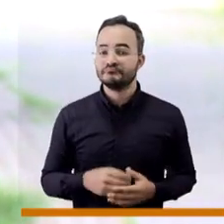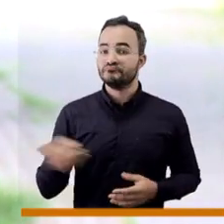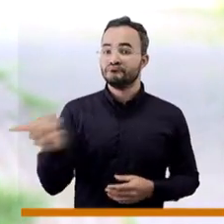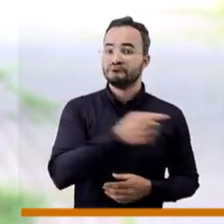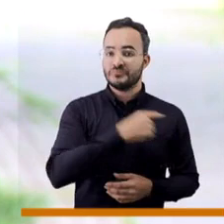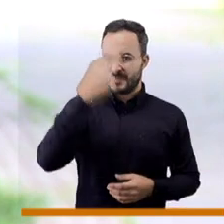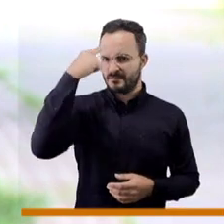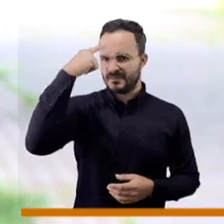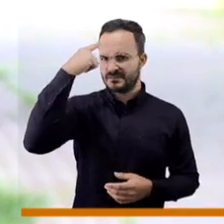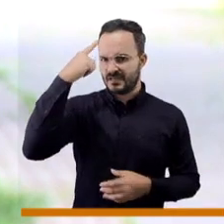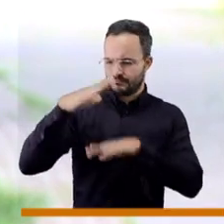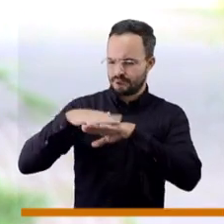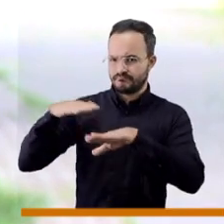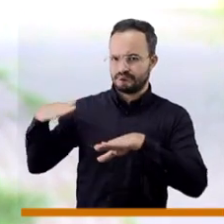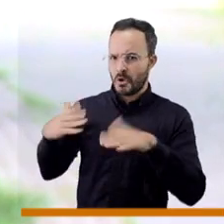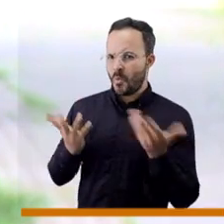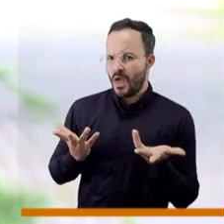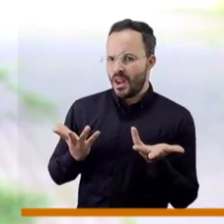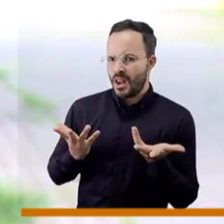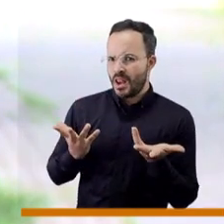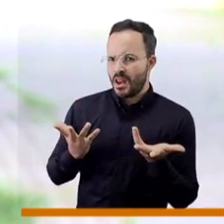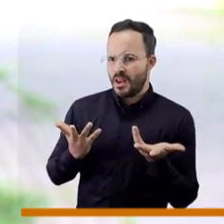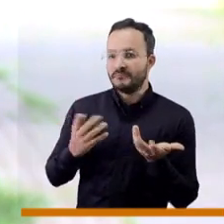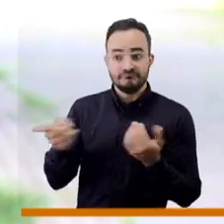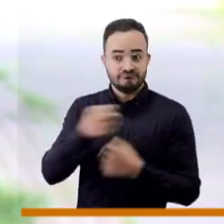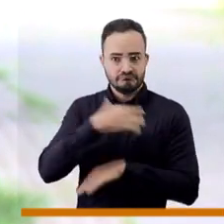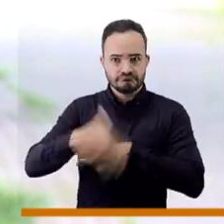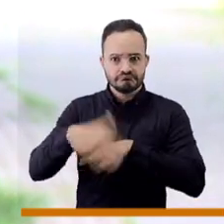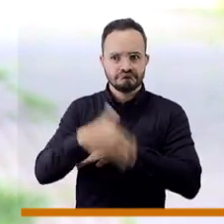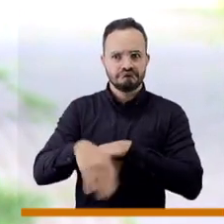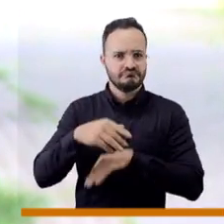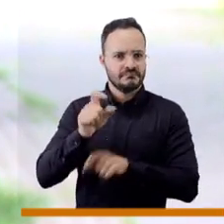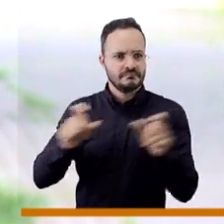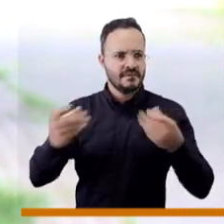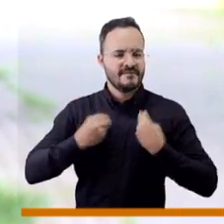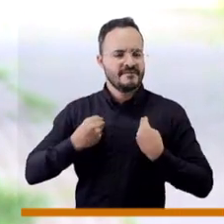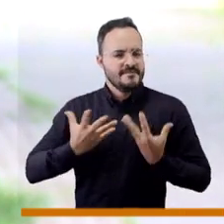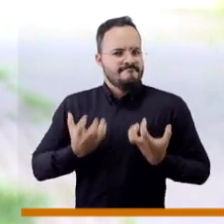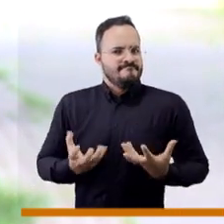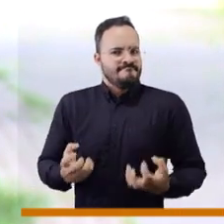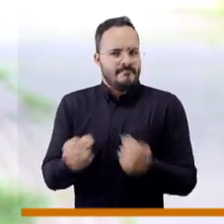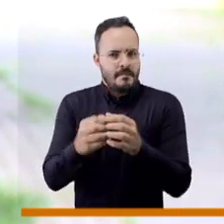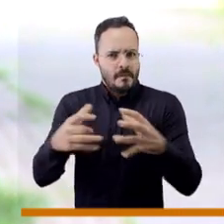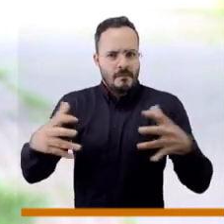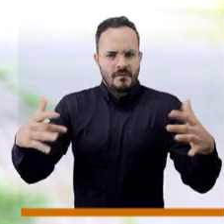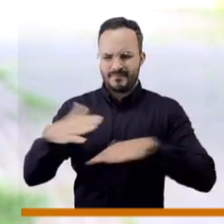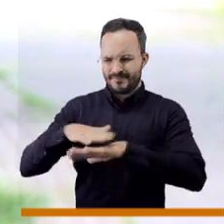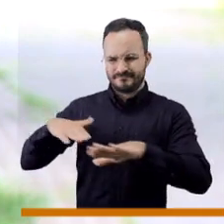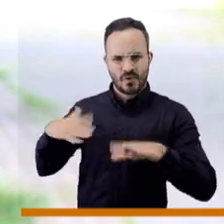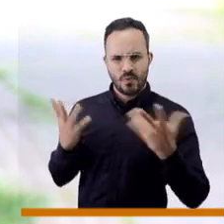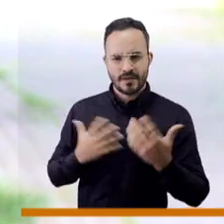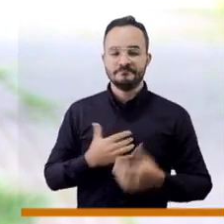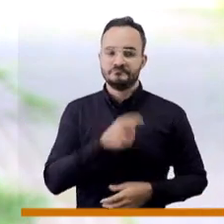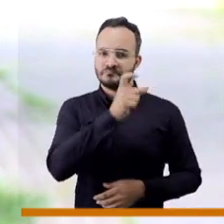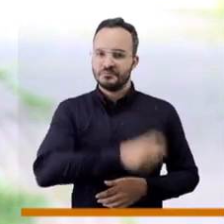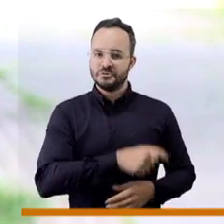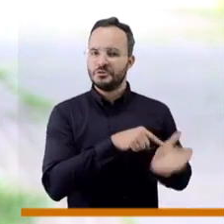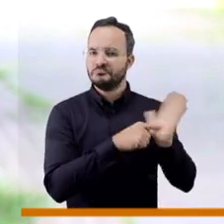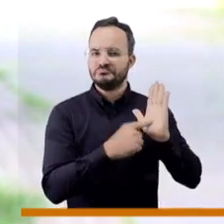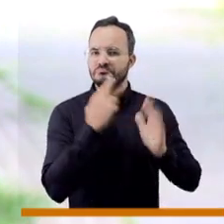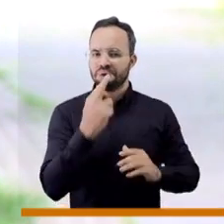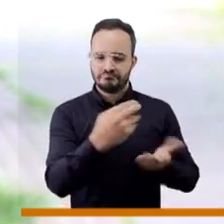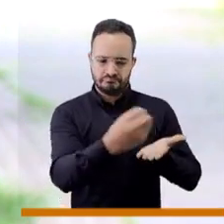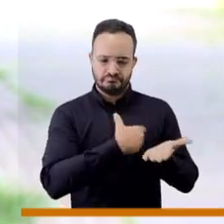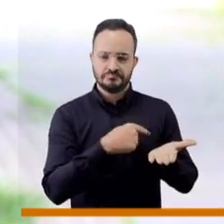¿cuál considera usted que es la causa del incremento de los habitantes de calle en la ciudad de Medellín? Arroba Gonza Mora responde